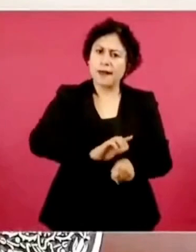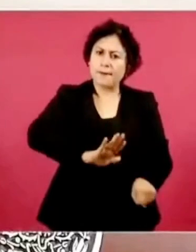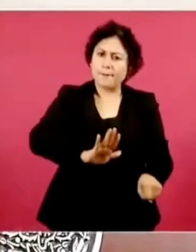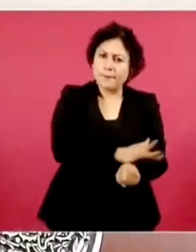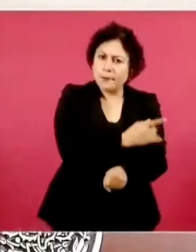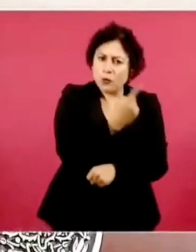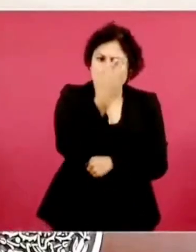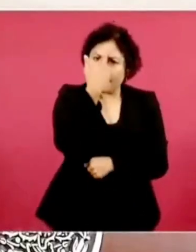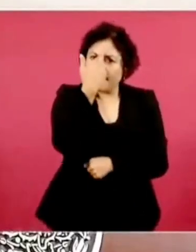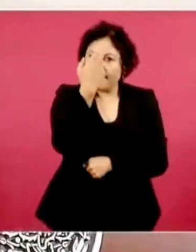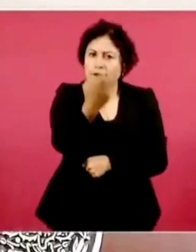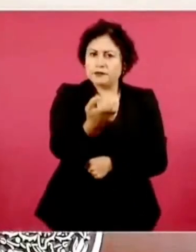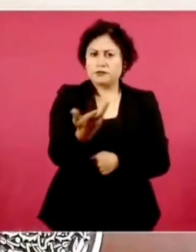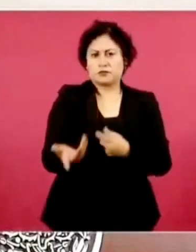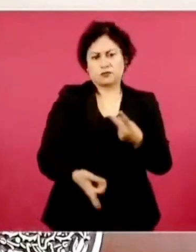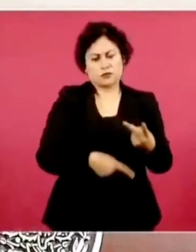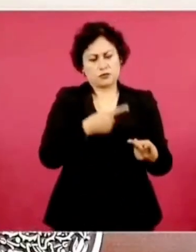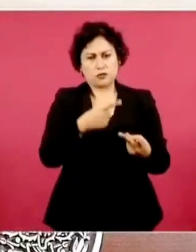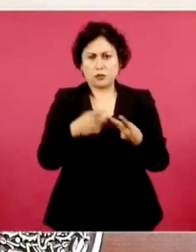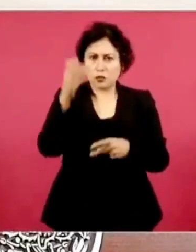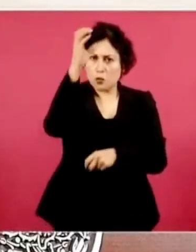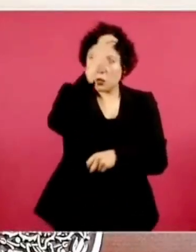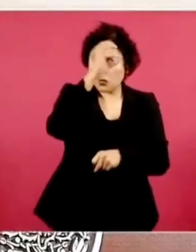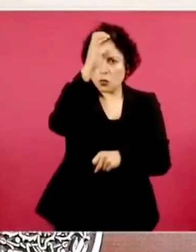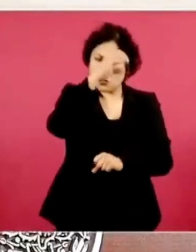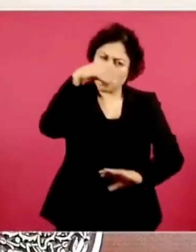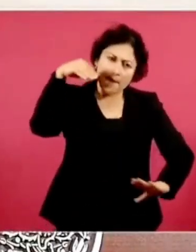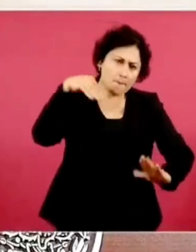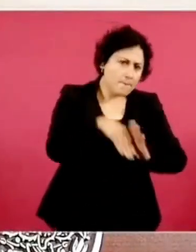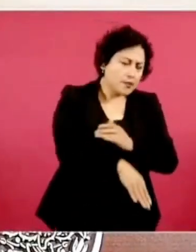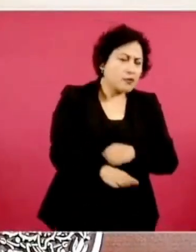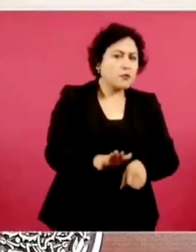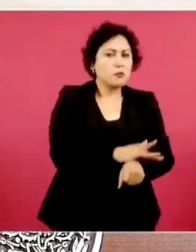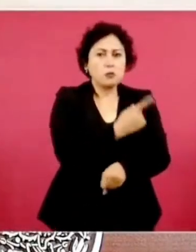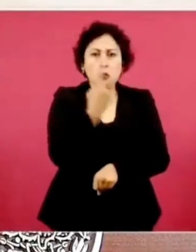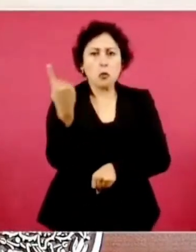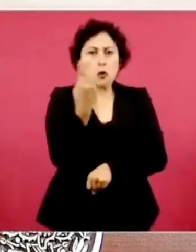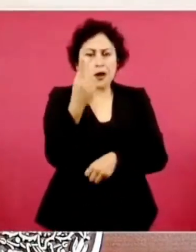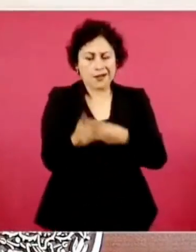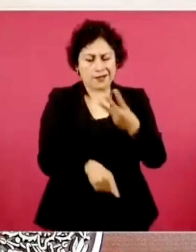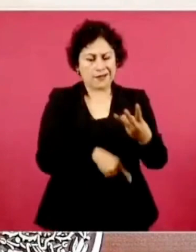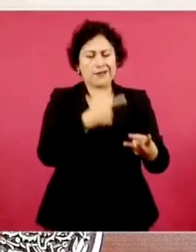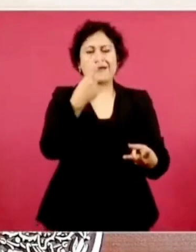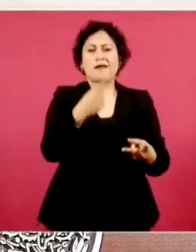por qué esta crisis familiar. Porque estamos hablando de jóvenes,